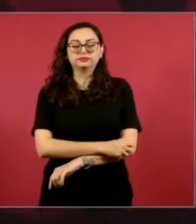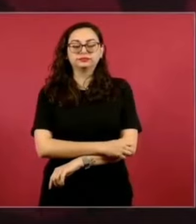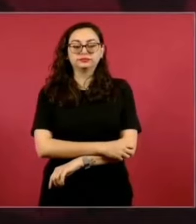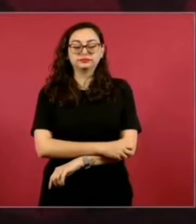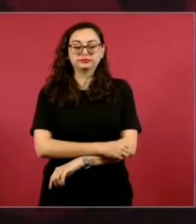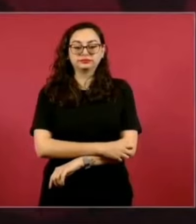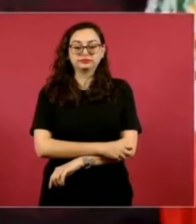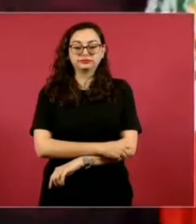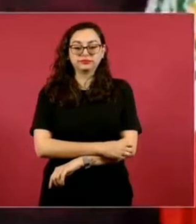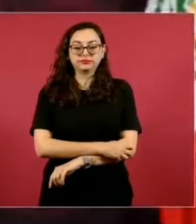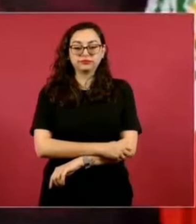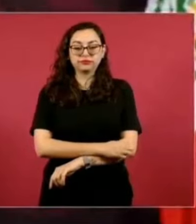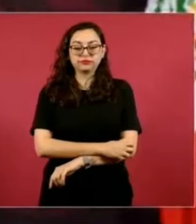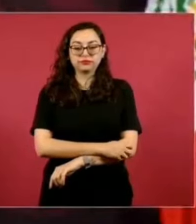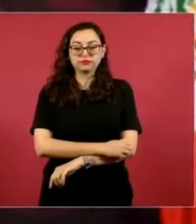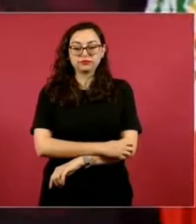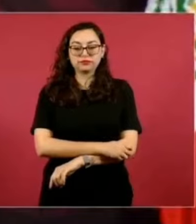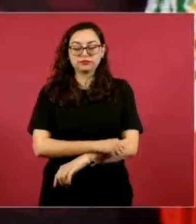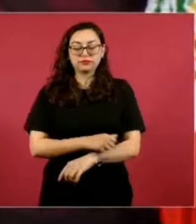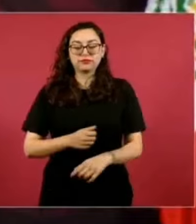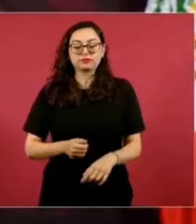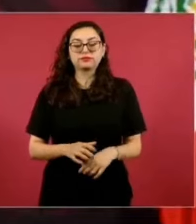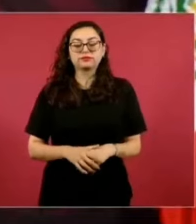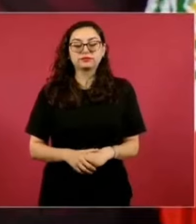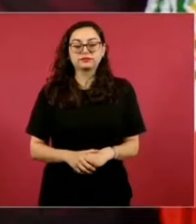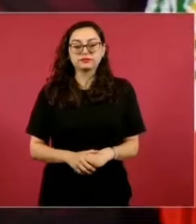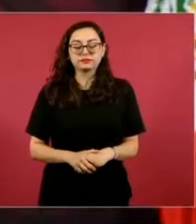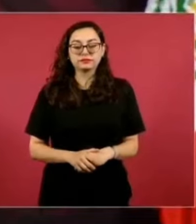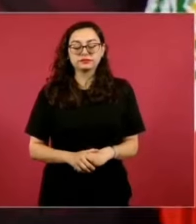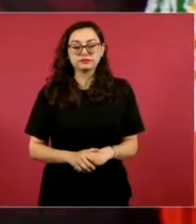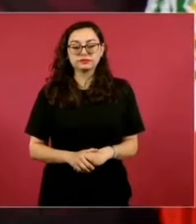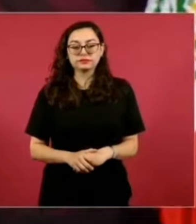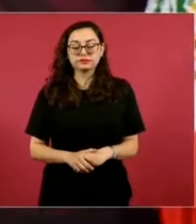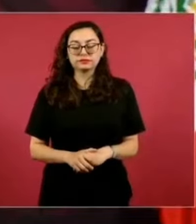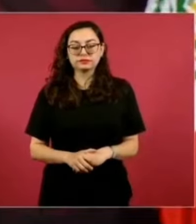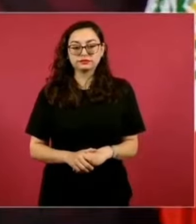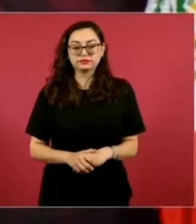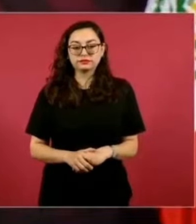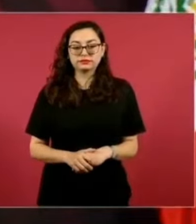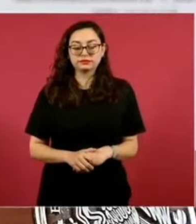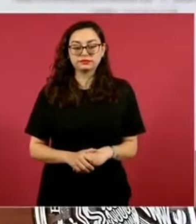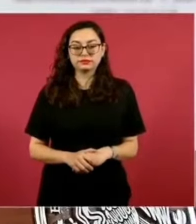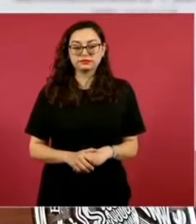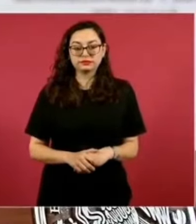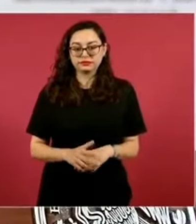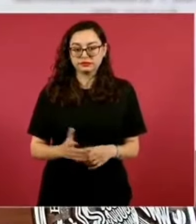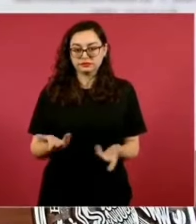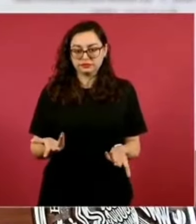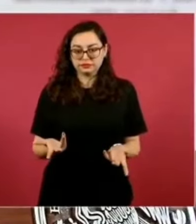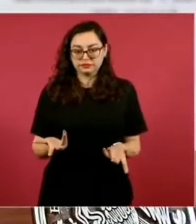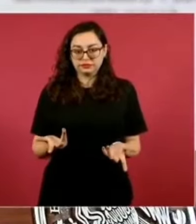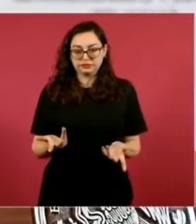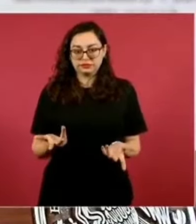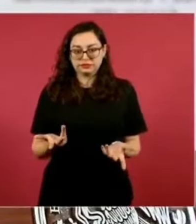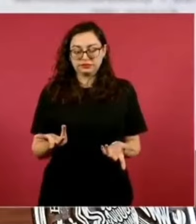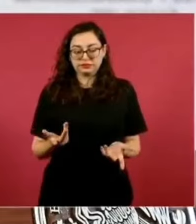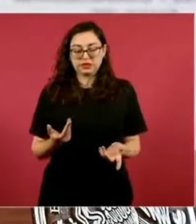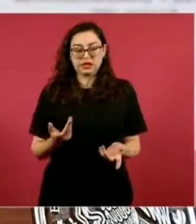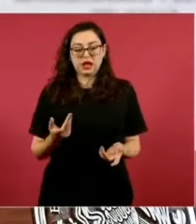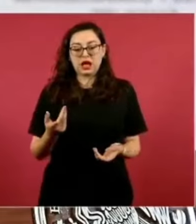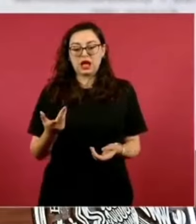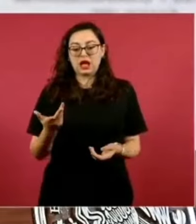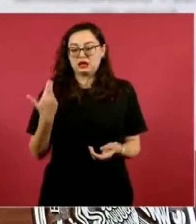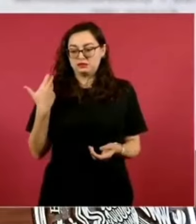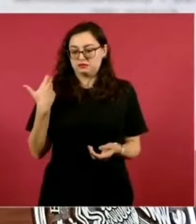¿el Consejo Coronel Empresarial le pusieron inserción pagada